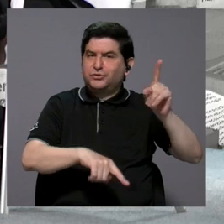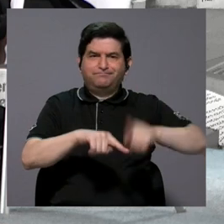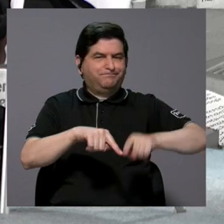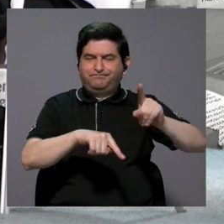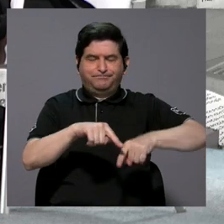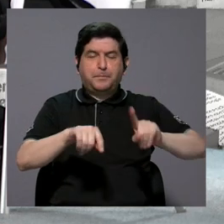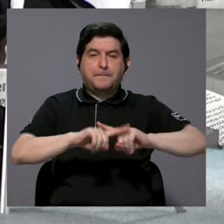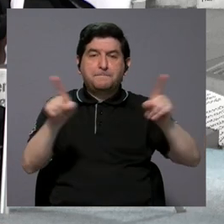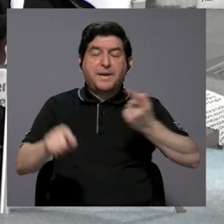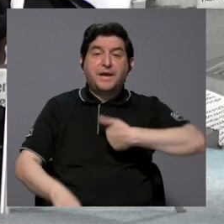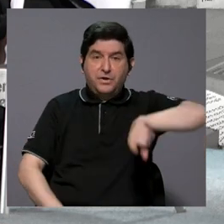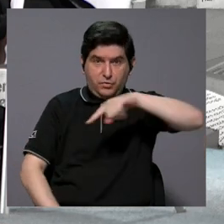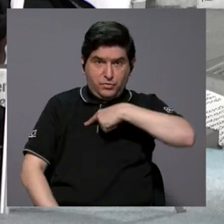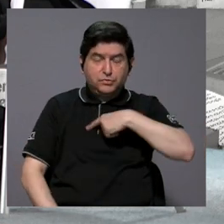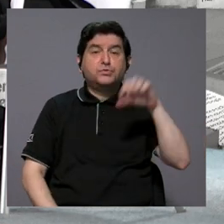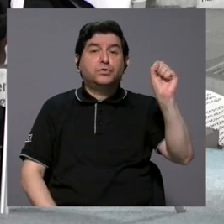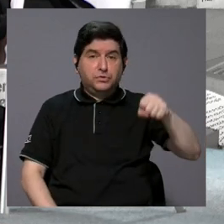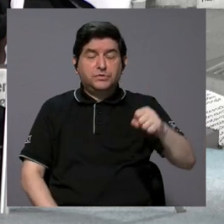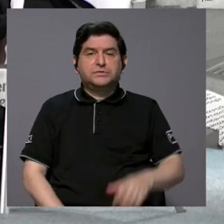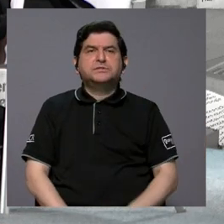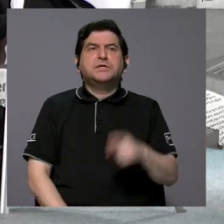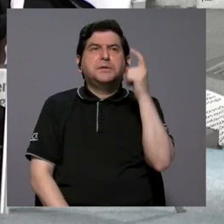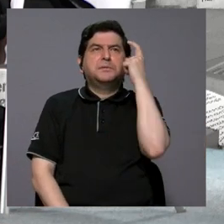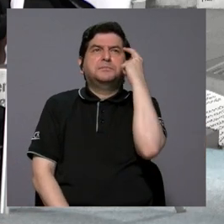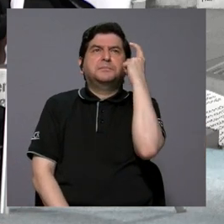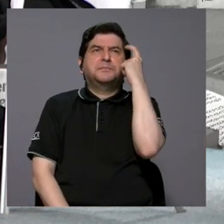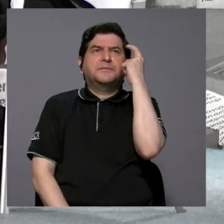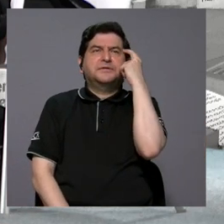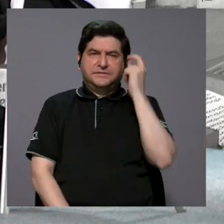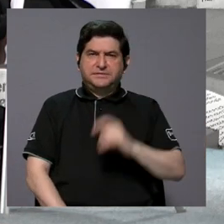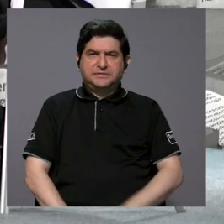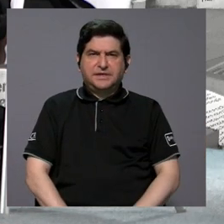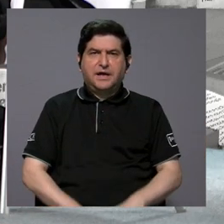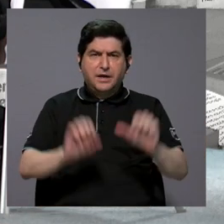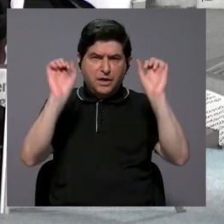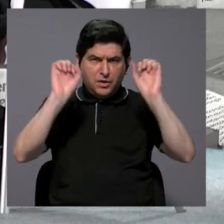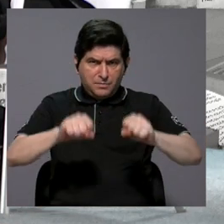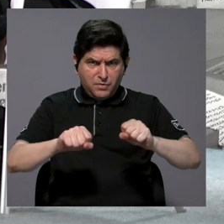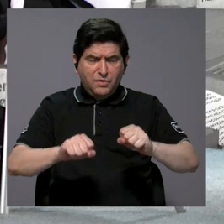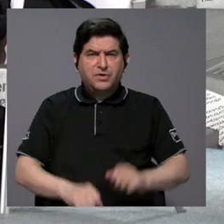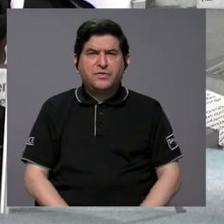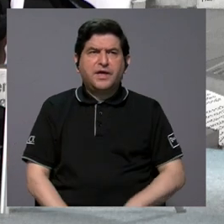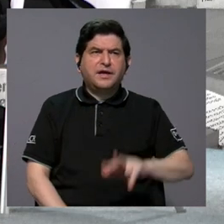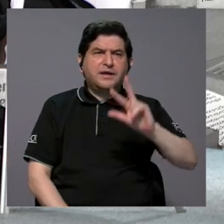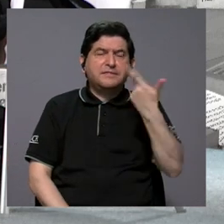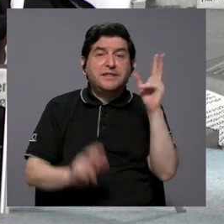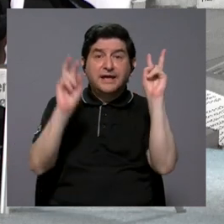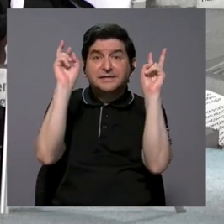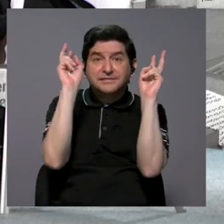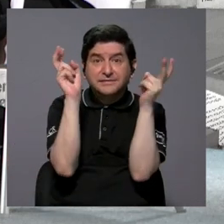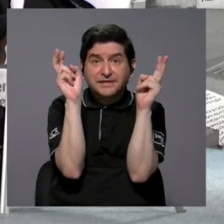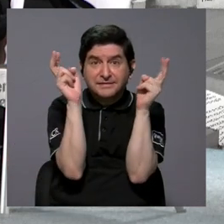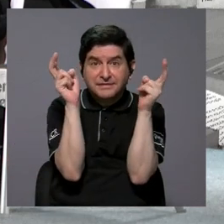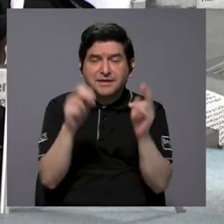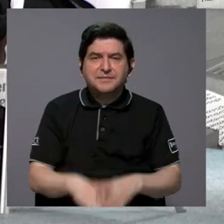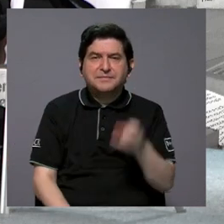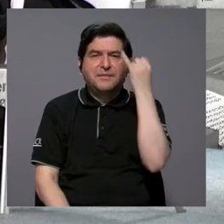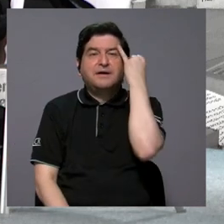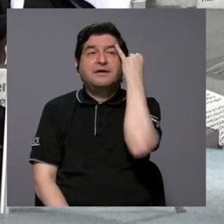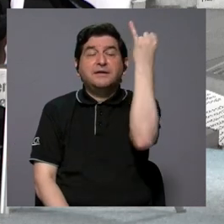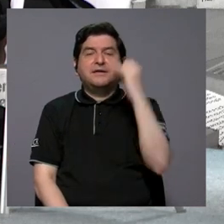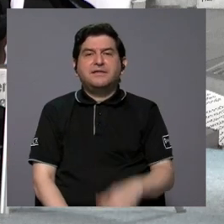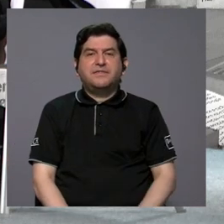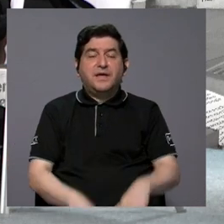va a poder, sin embargo, vamos a estar llevando, e incluso estamos pensando, generar, debido a que el tercer tema es esta idea